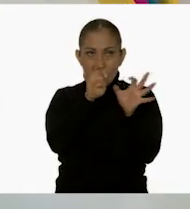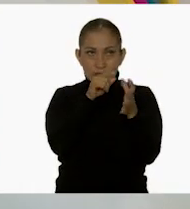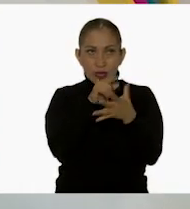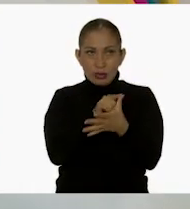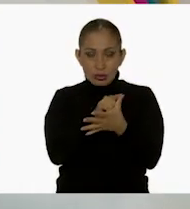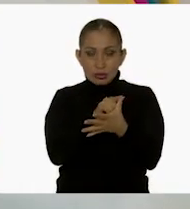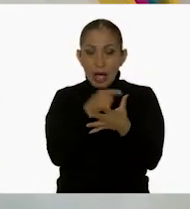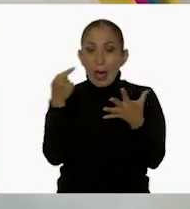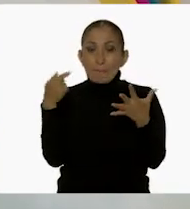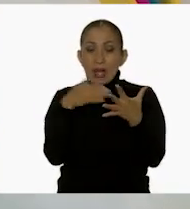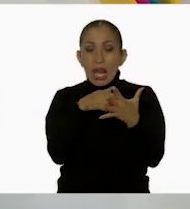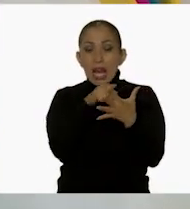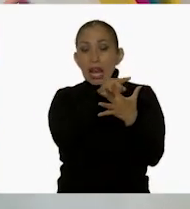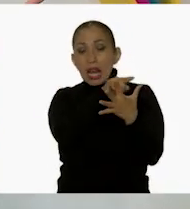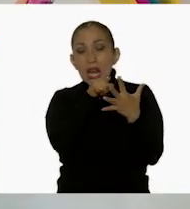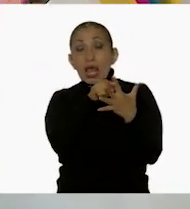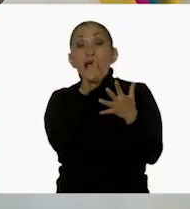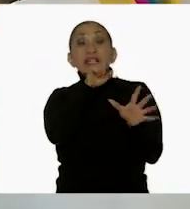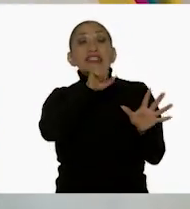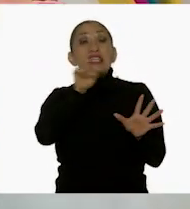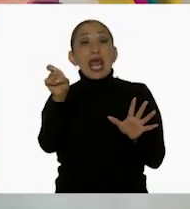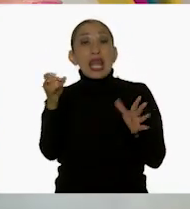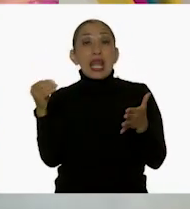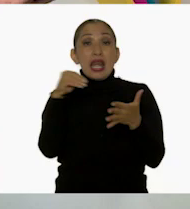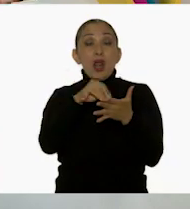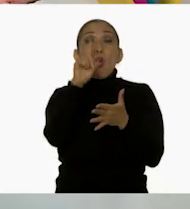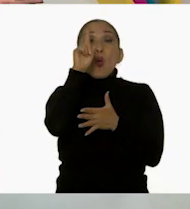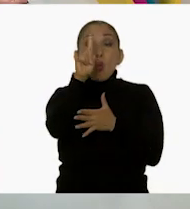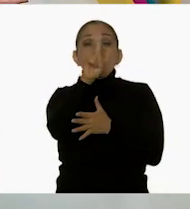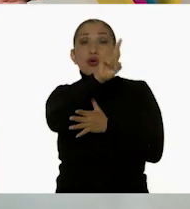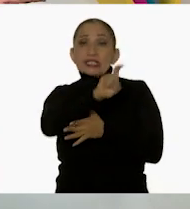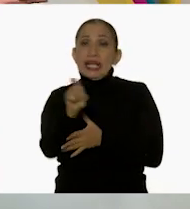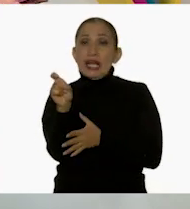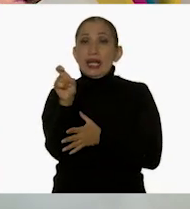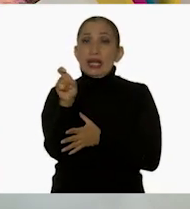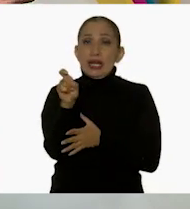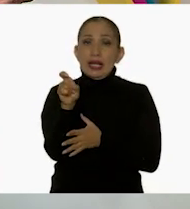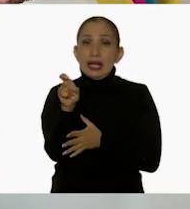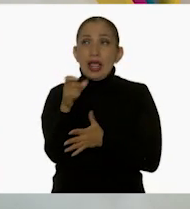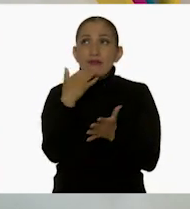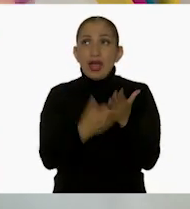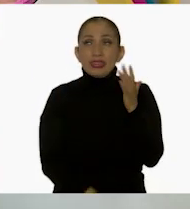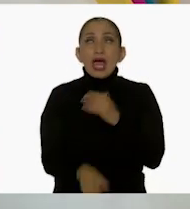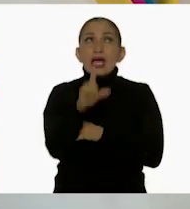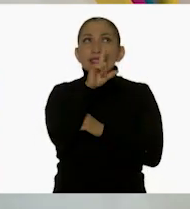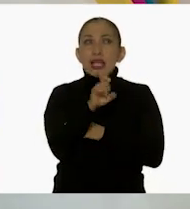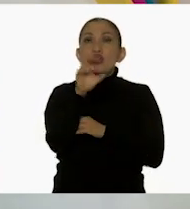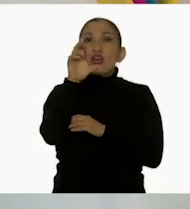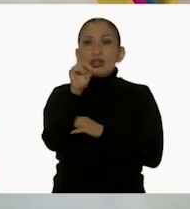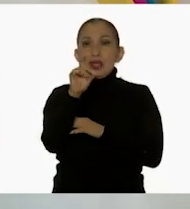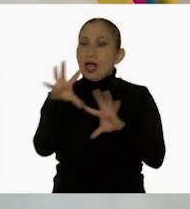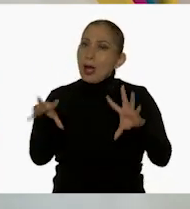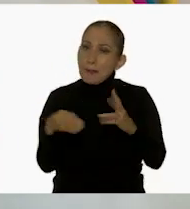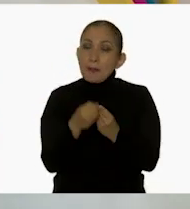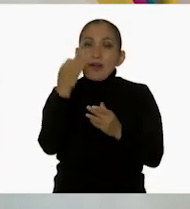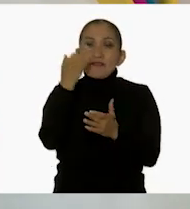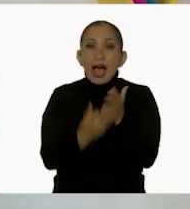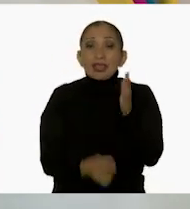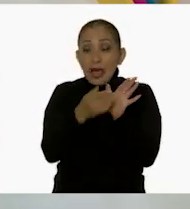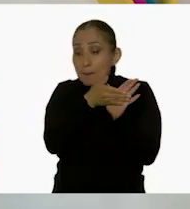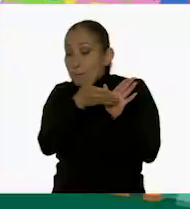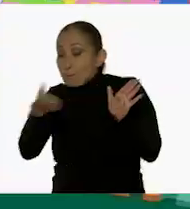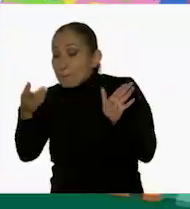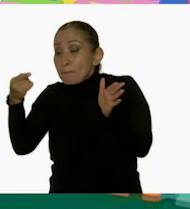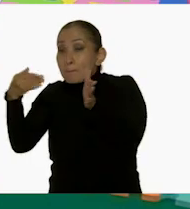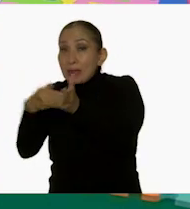900 al 1000 son 100, ¿no? Una centena. Entonces, nos faltarían 130 para llegar a mil. Muy